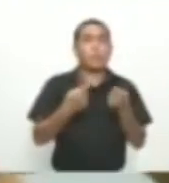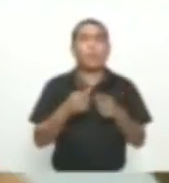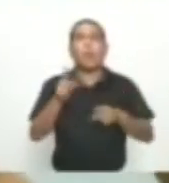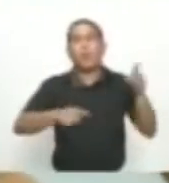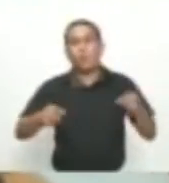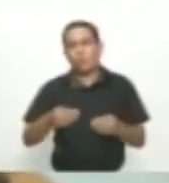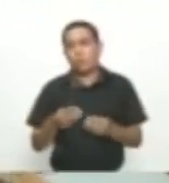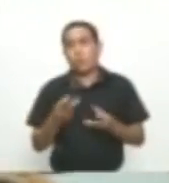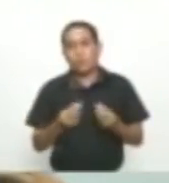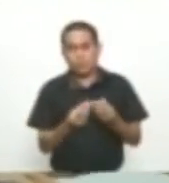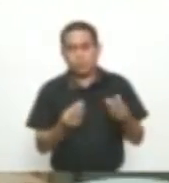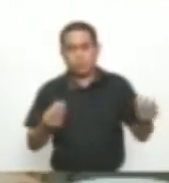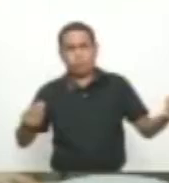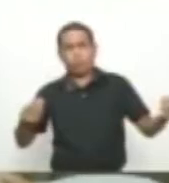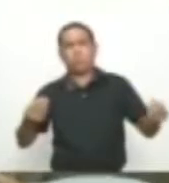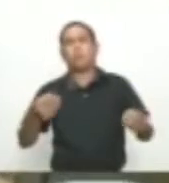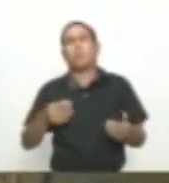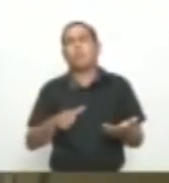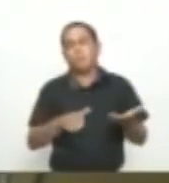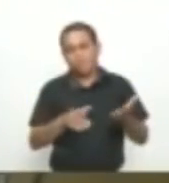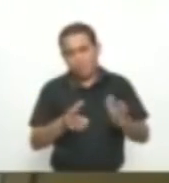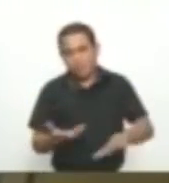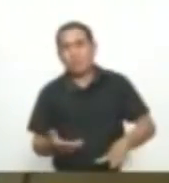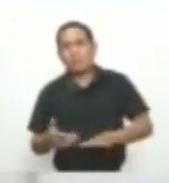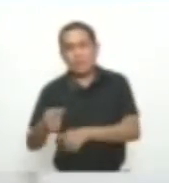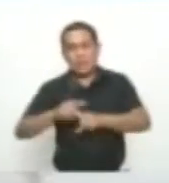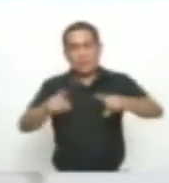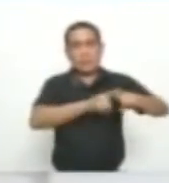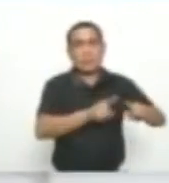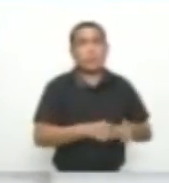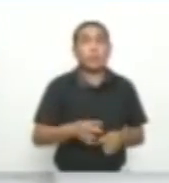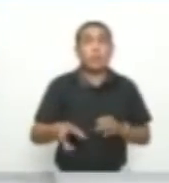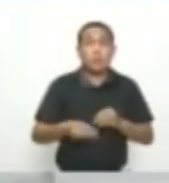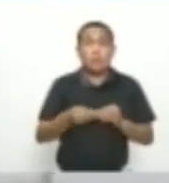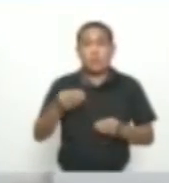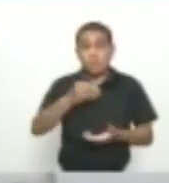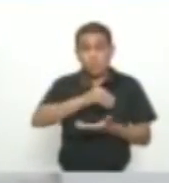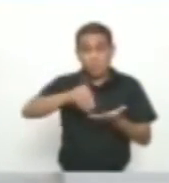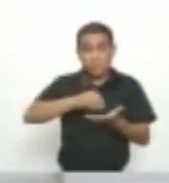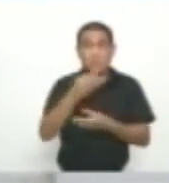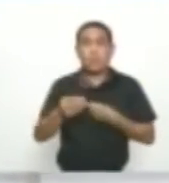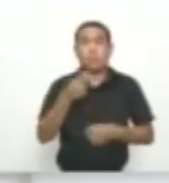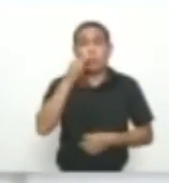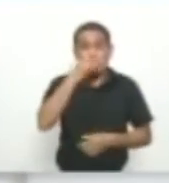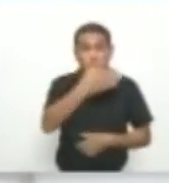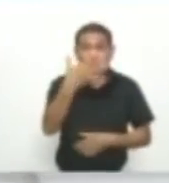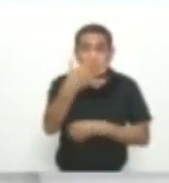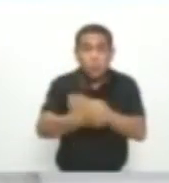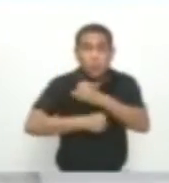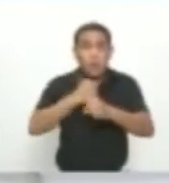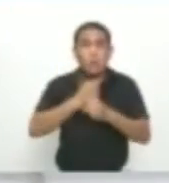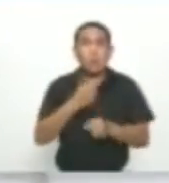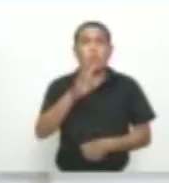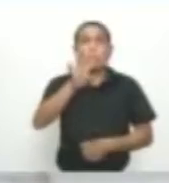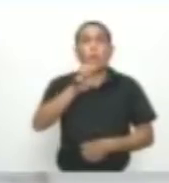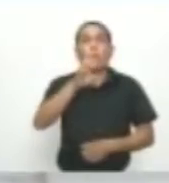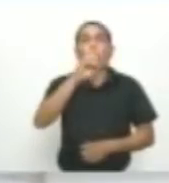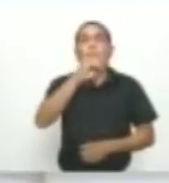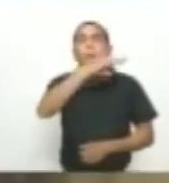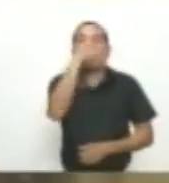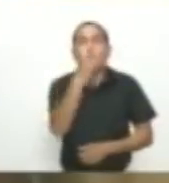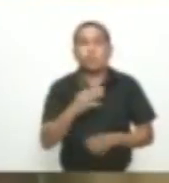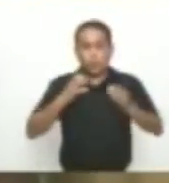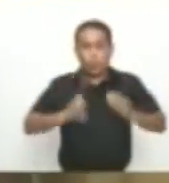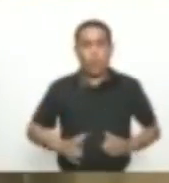heridos En el Atlántico Una familia Hoy llora la muerte De un niño de 5 años Que sufrió quemaduras En un 90% De su cuerpo Mientras